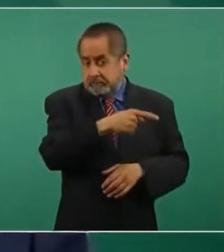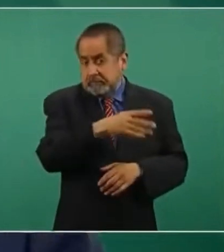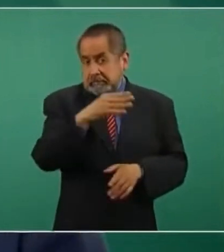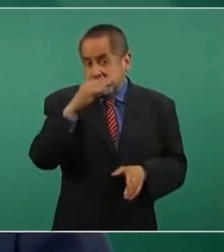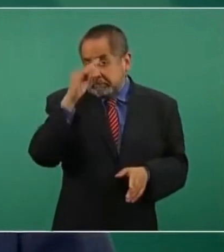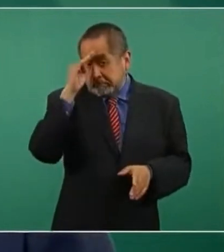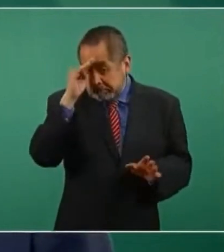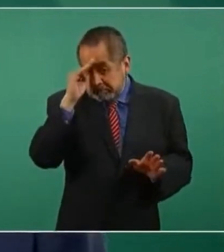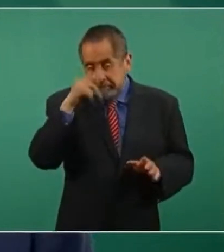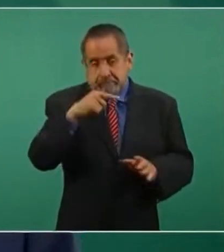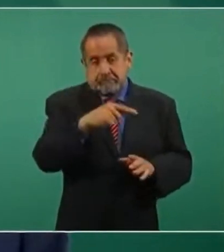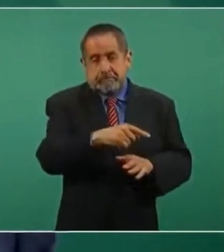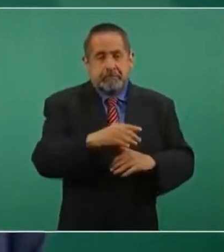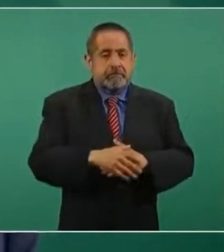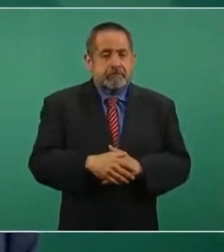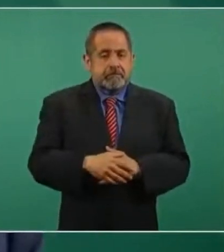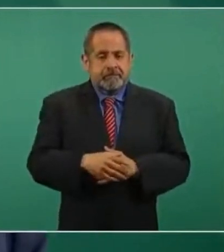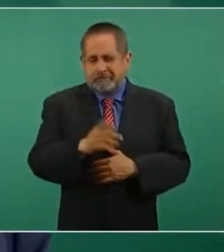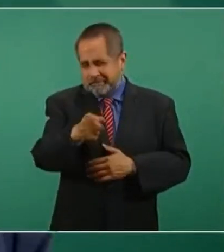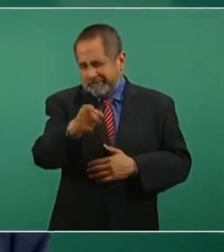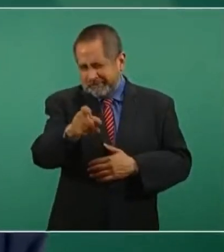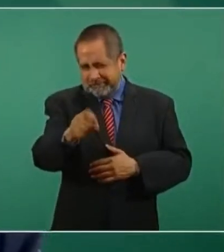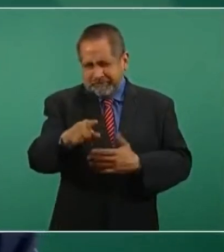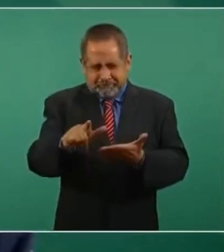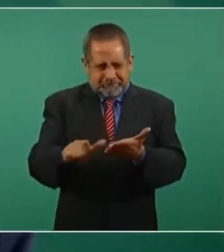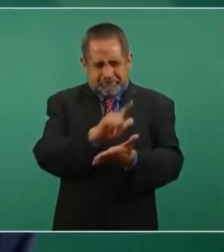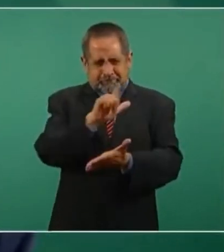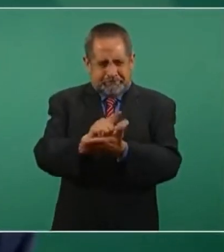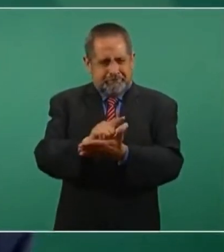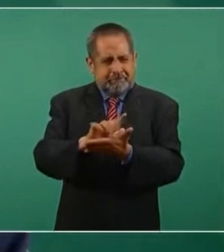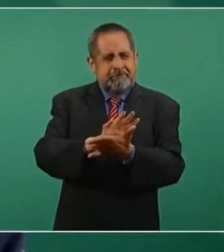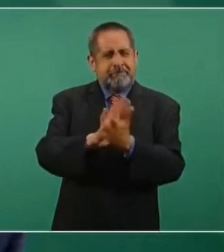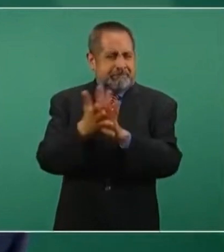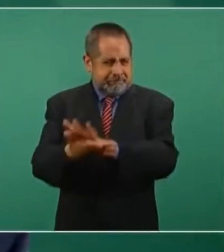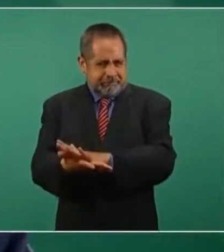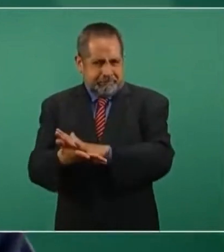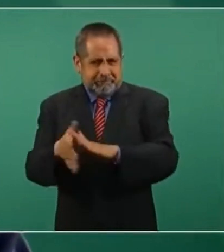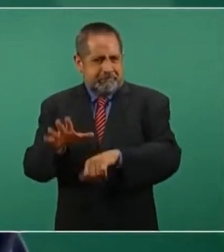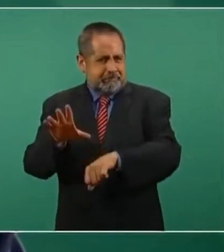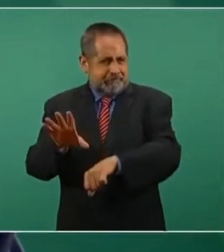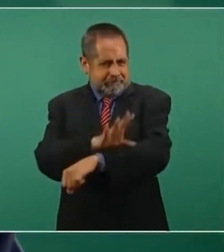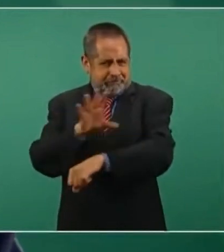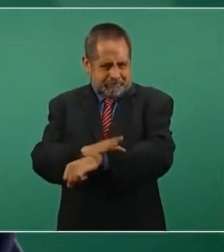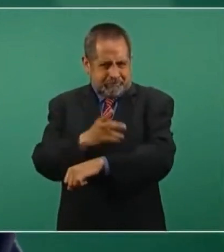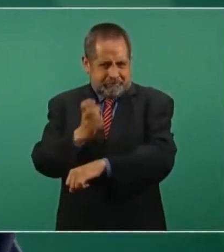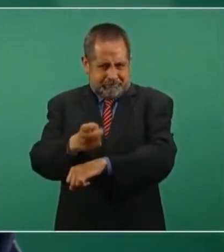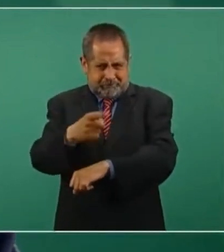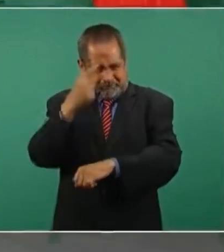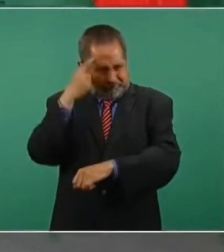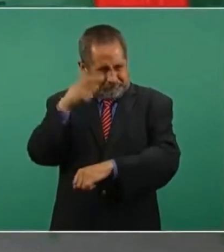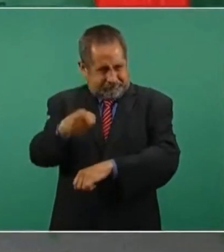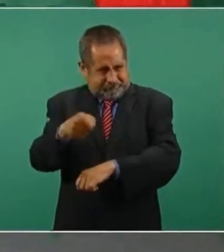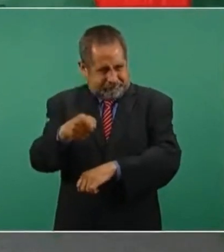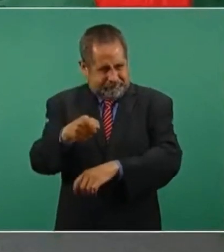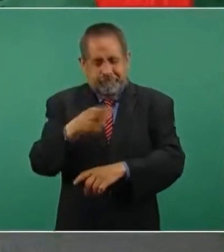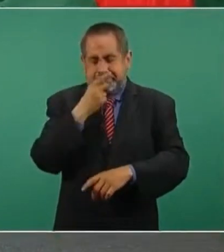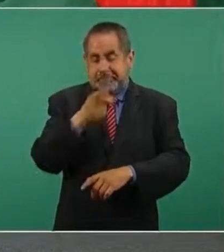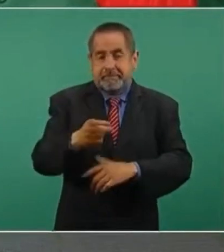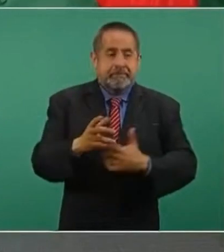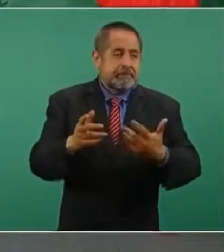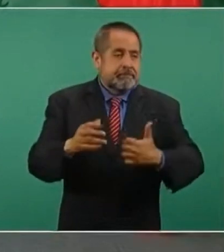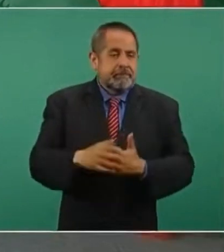la reforma eléctrica, que es para